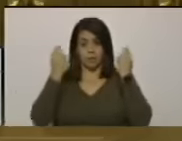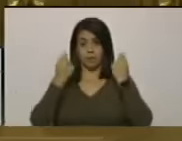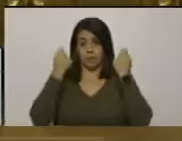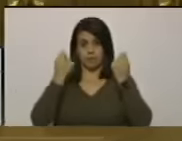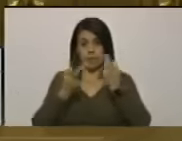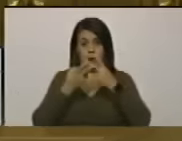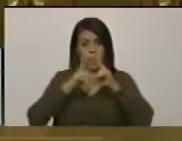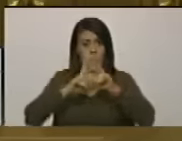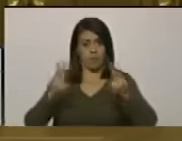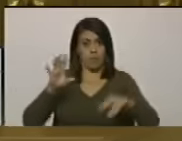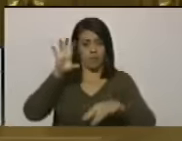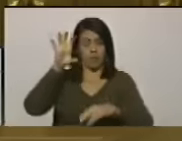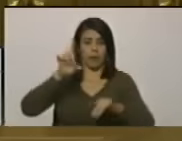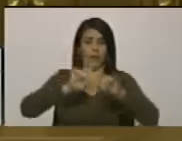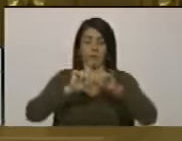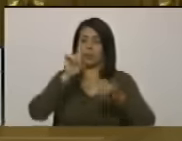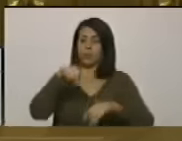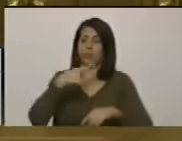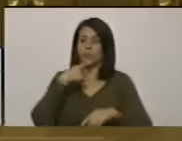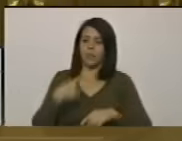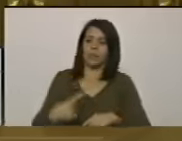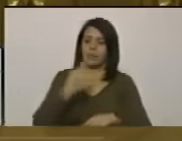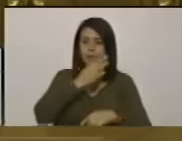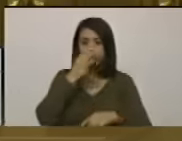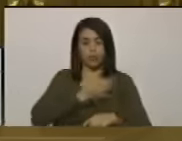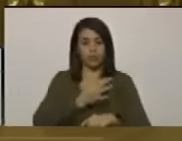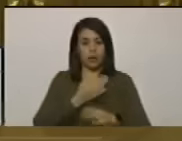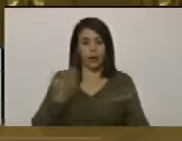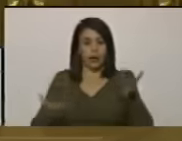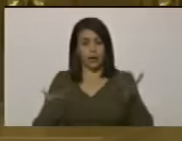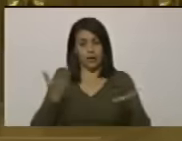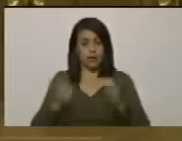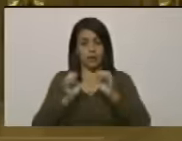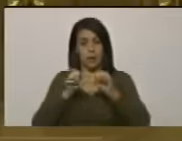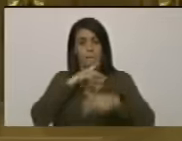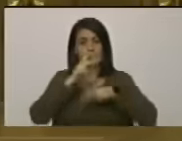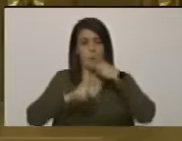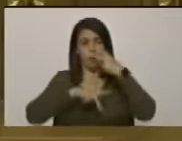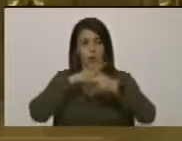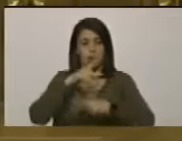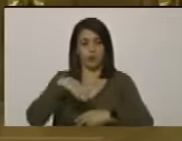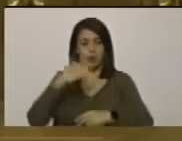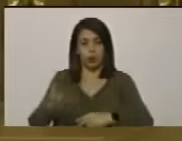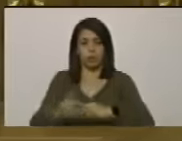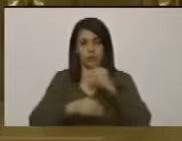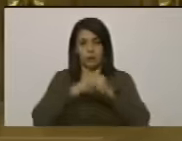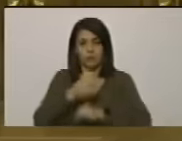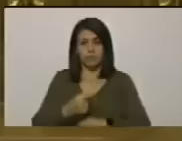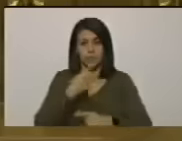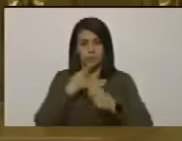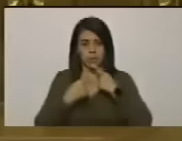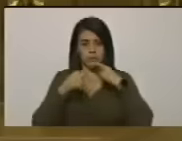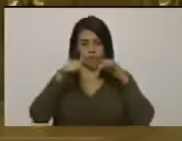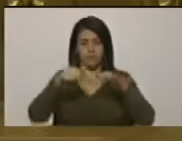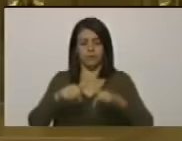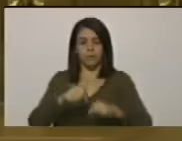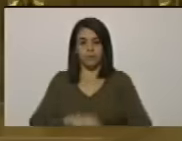la paz en el país, pero también para garantizar la estabilidad política. Cuando insurgimos, precisamente,